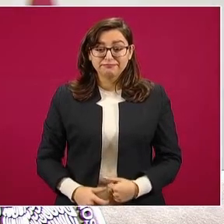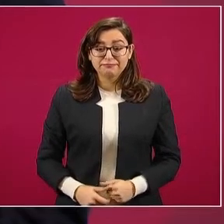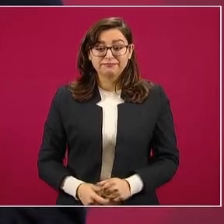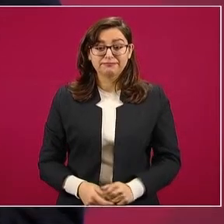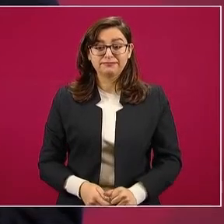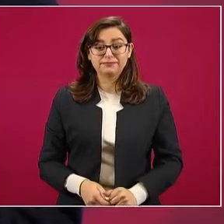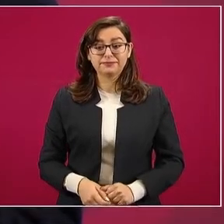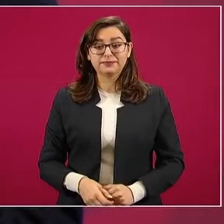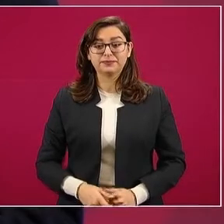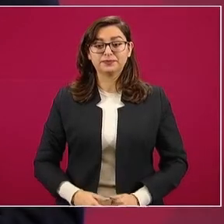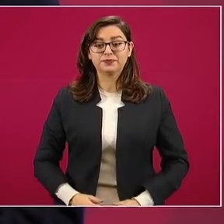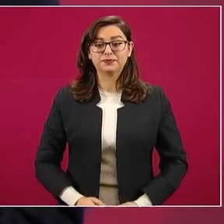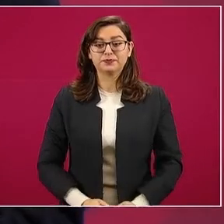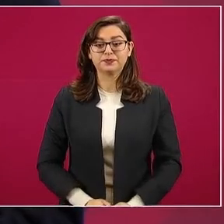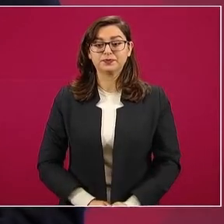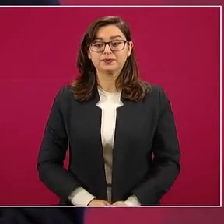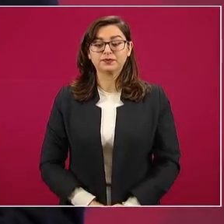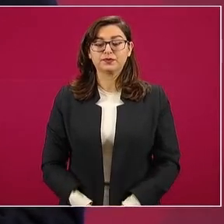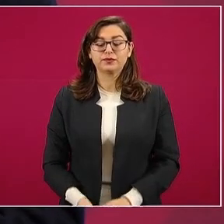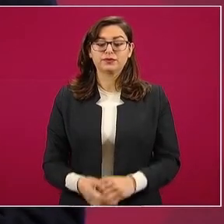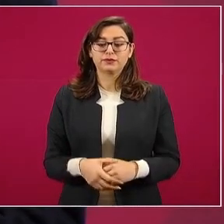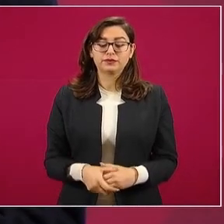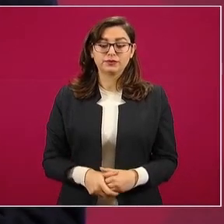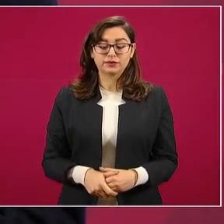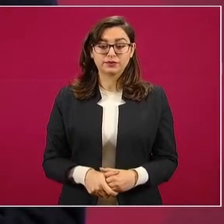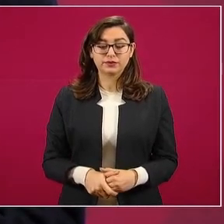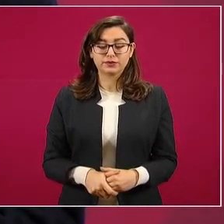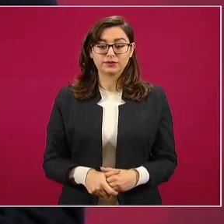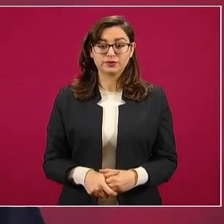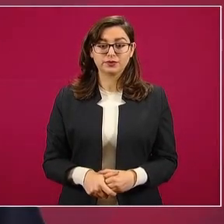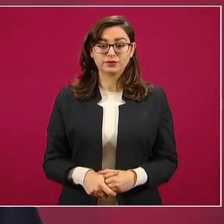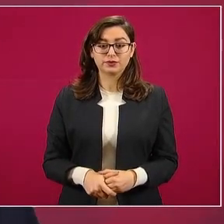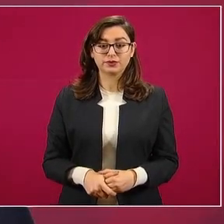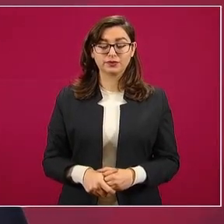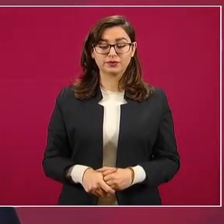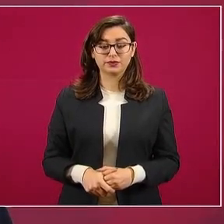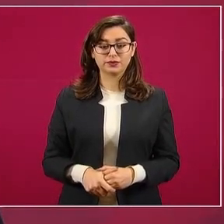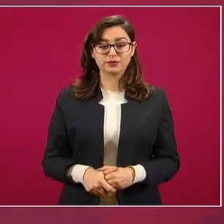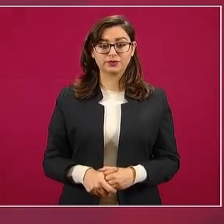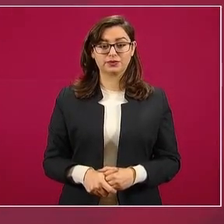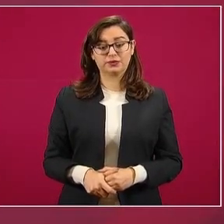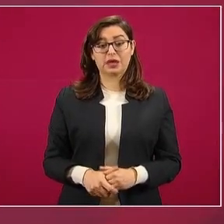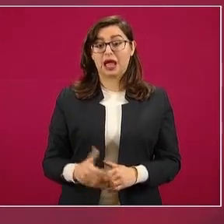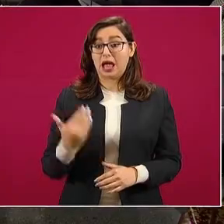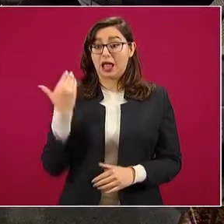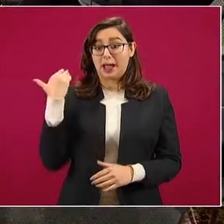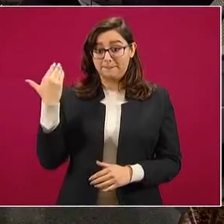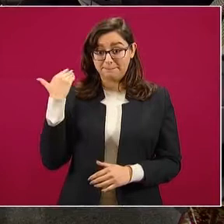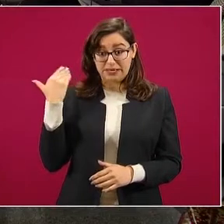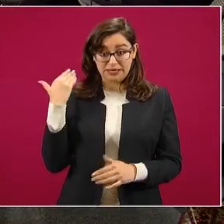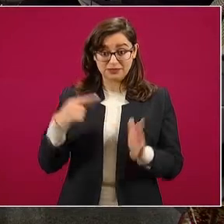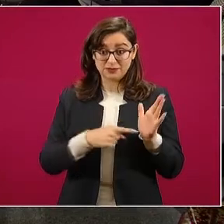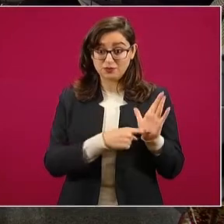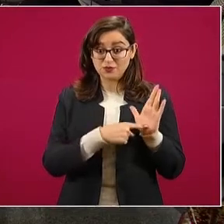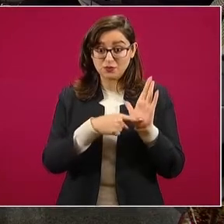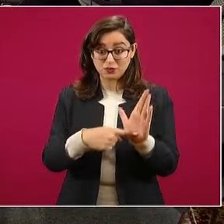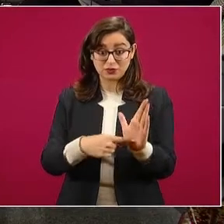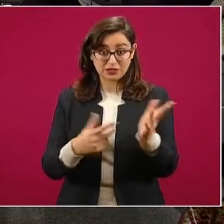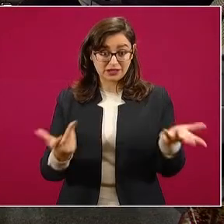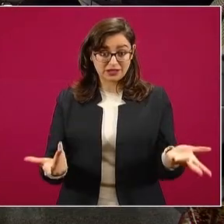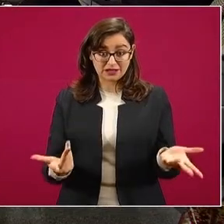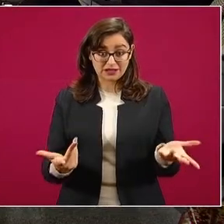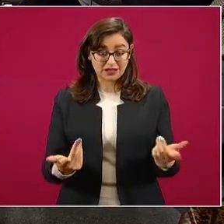se acaba de dar a conocer el dinero de este grupo